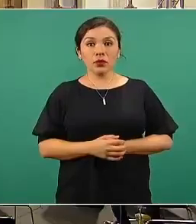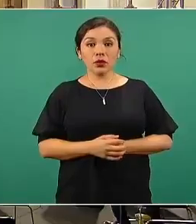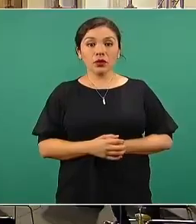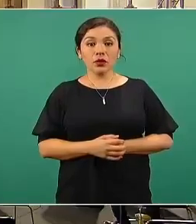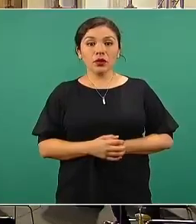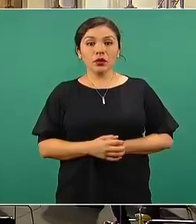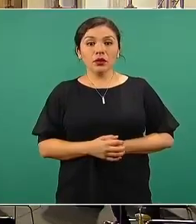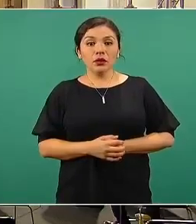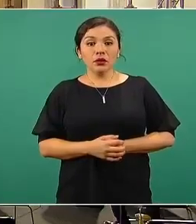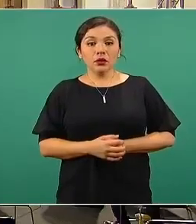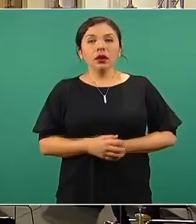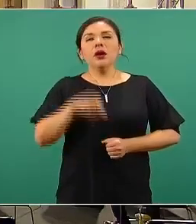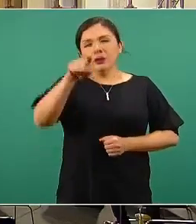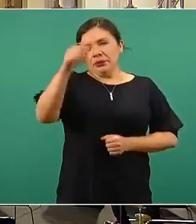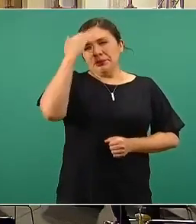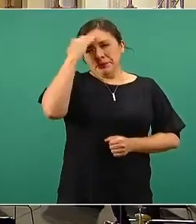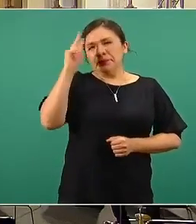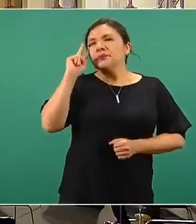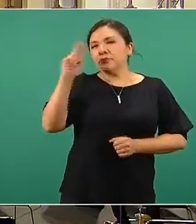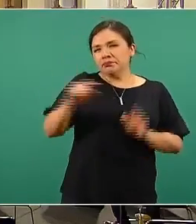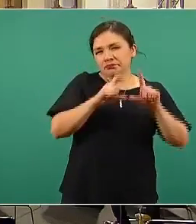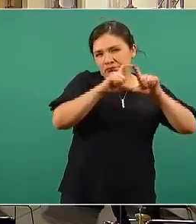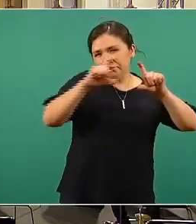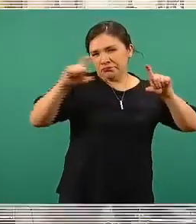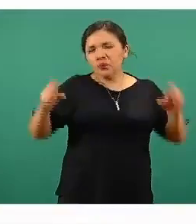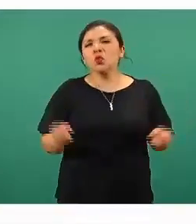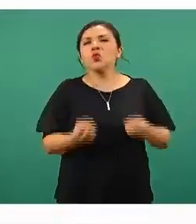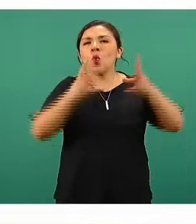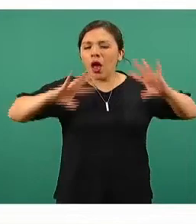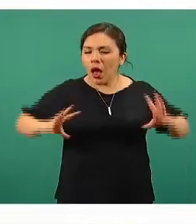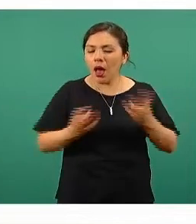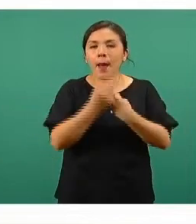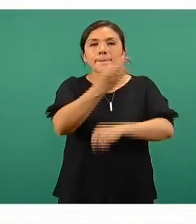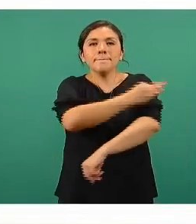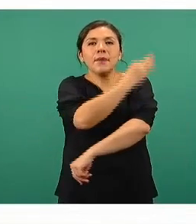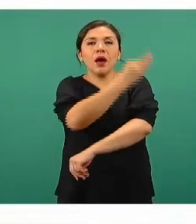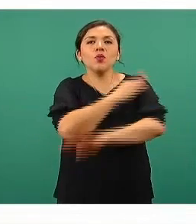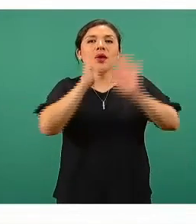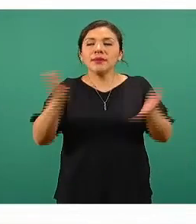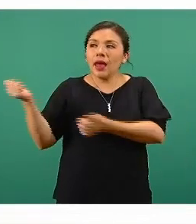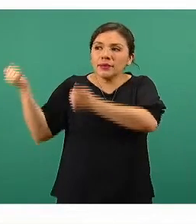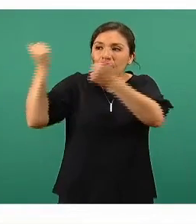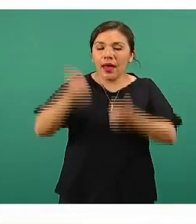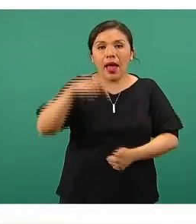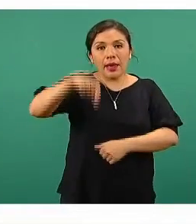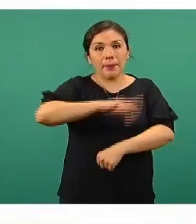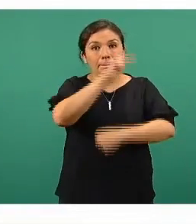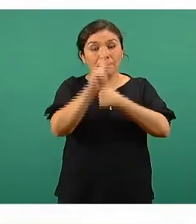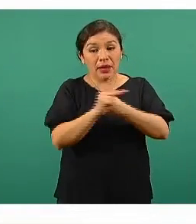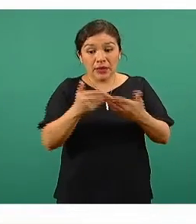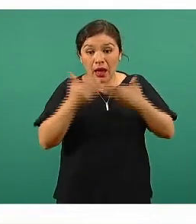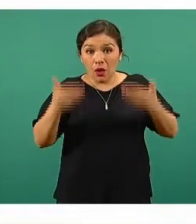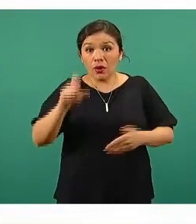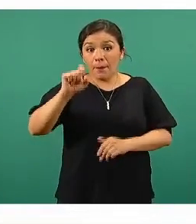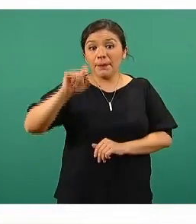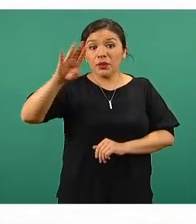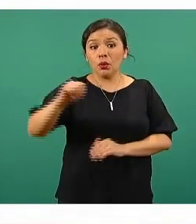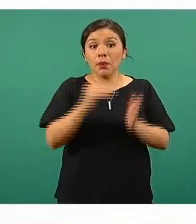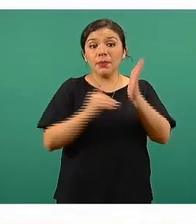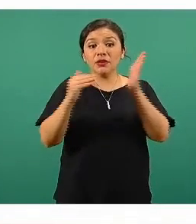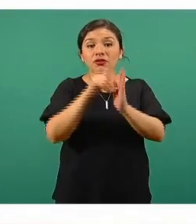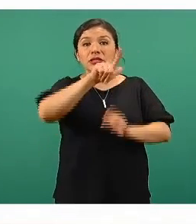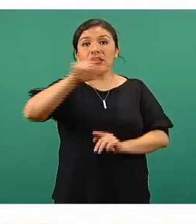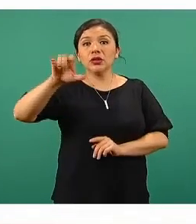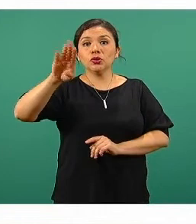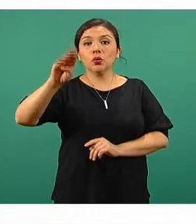Esta que es muy conocida es el número total de vacunas que han llegado al país, 29 millones 790